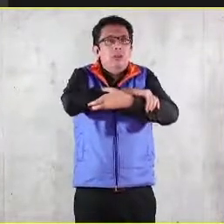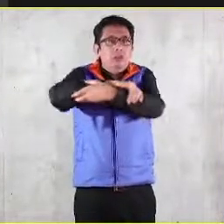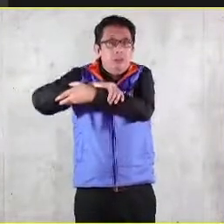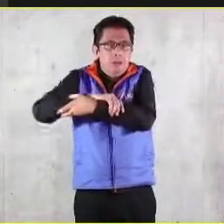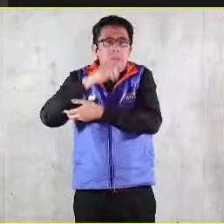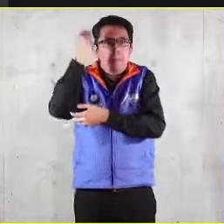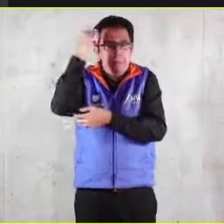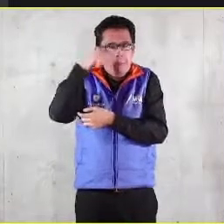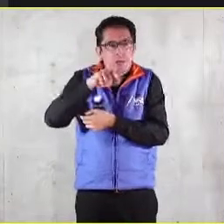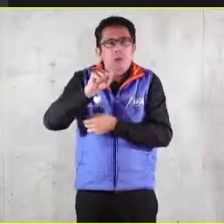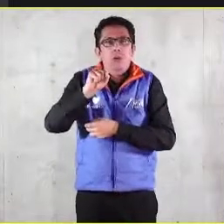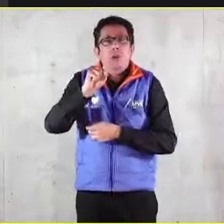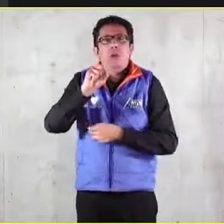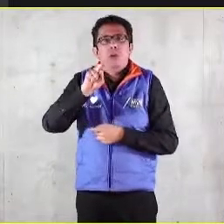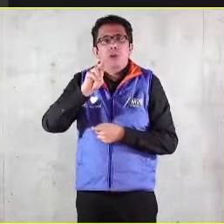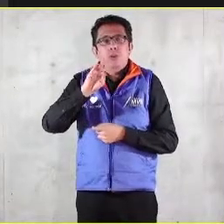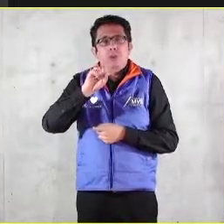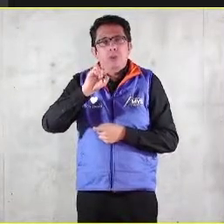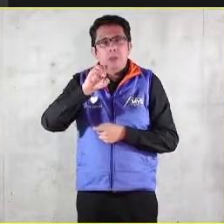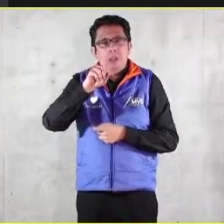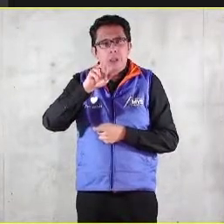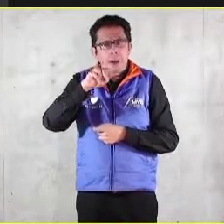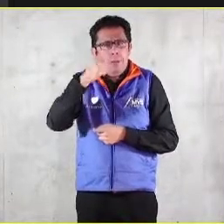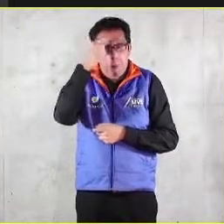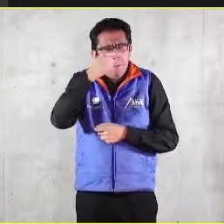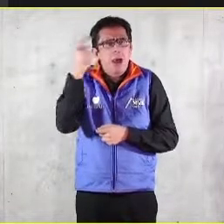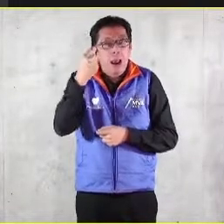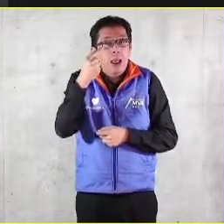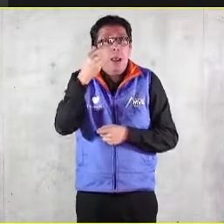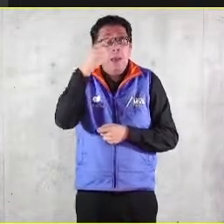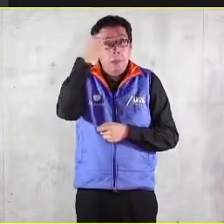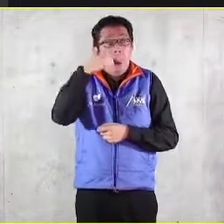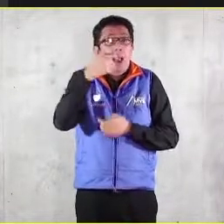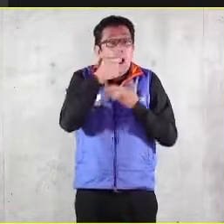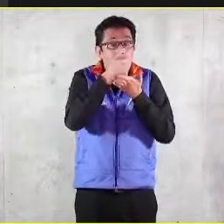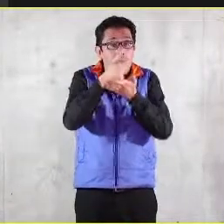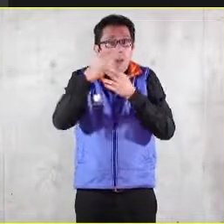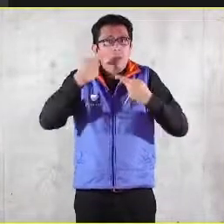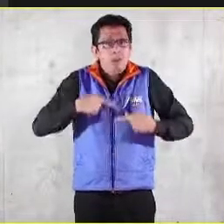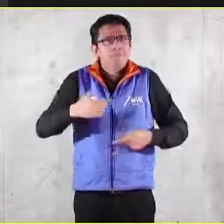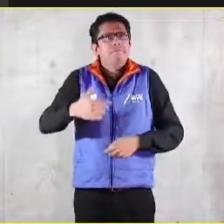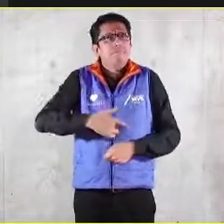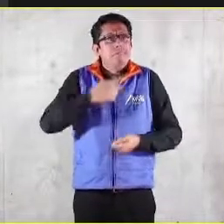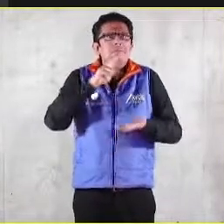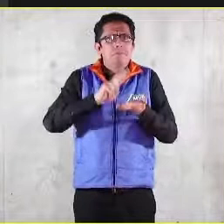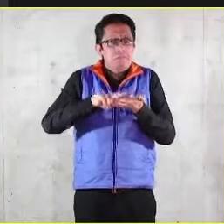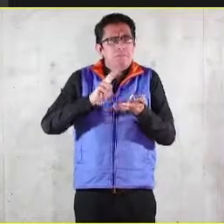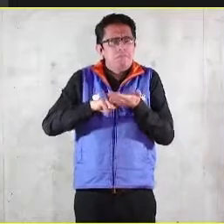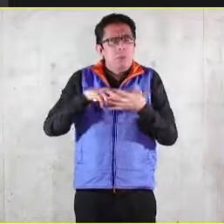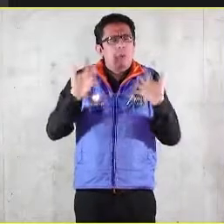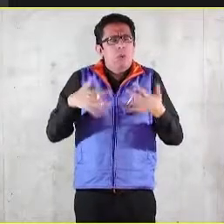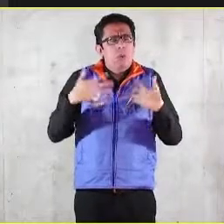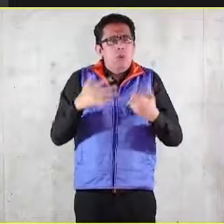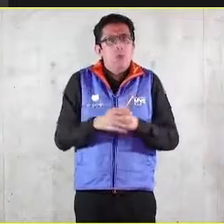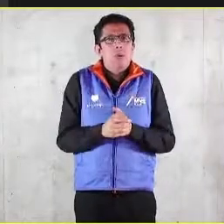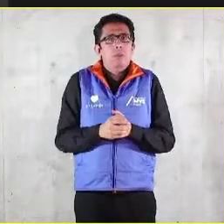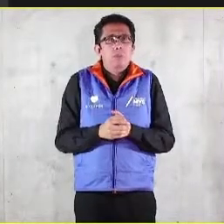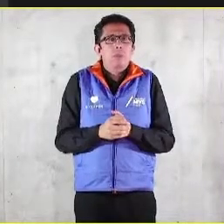subsidiario? pues para que haga sentir al otro valorado y apreciado y para que le duela menos compartir